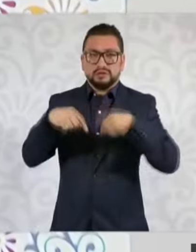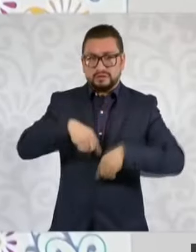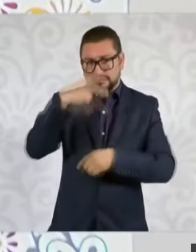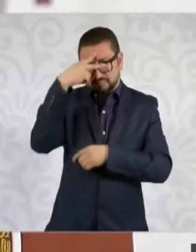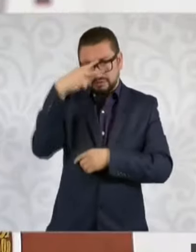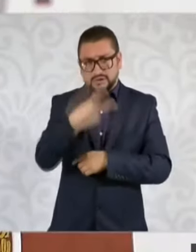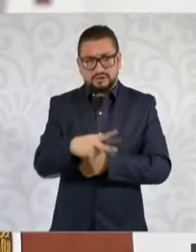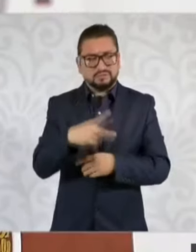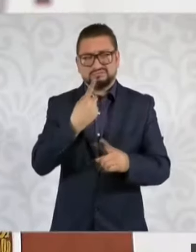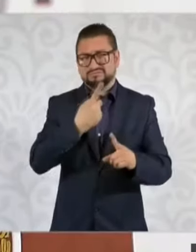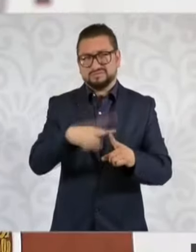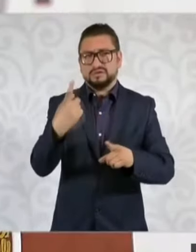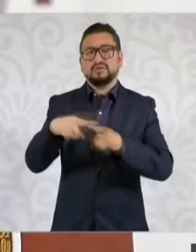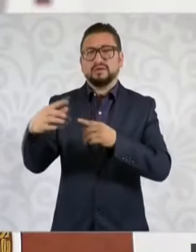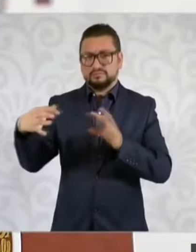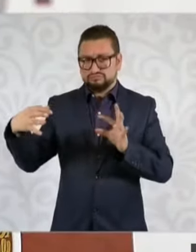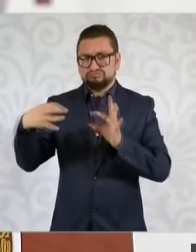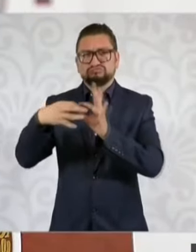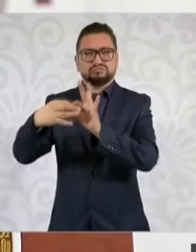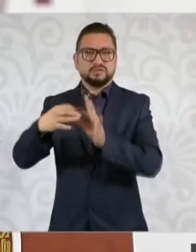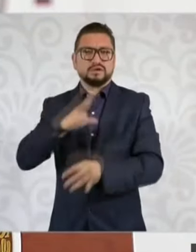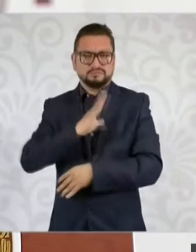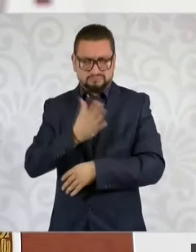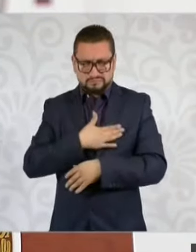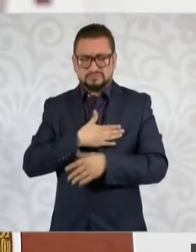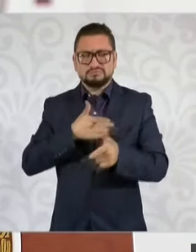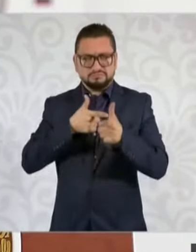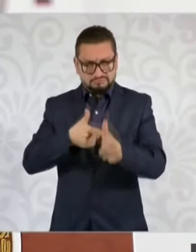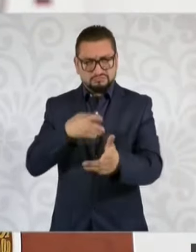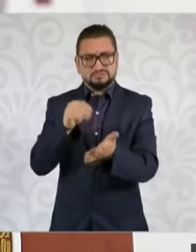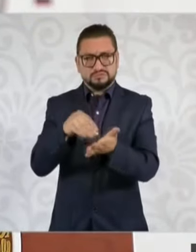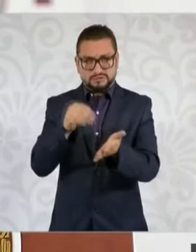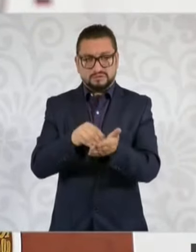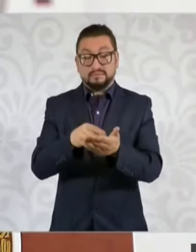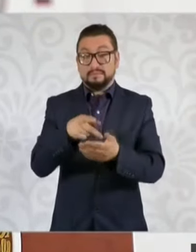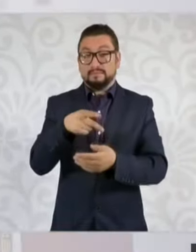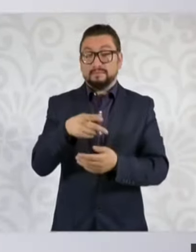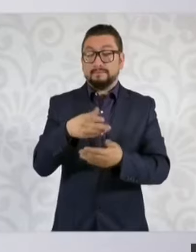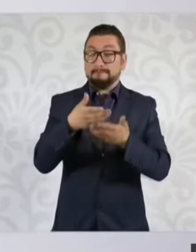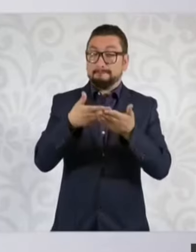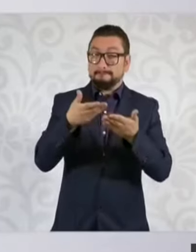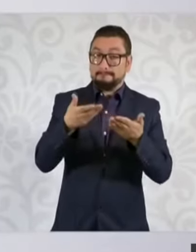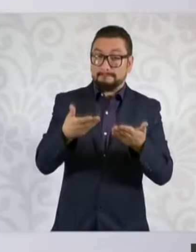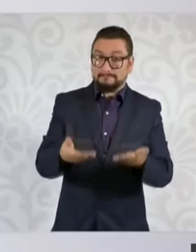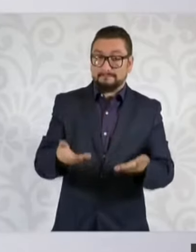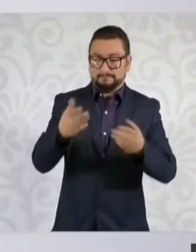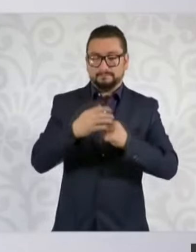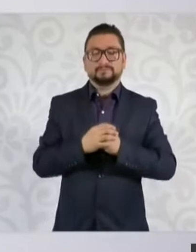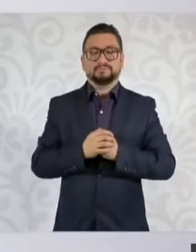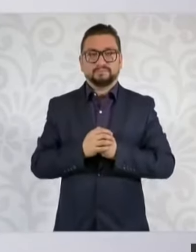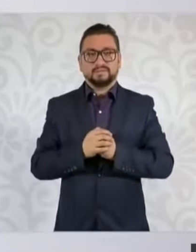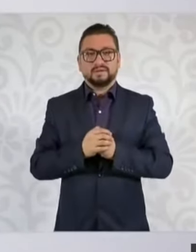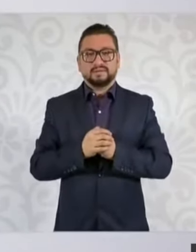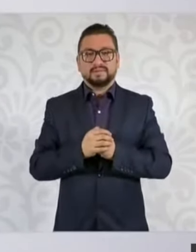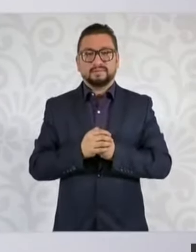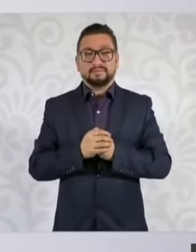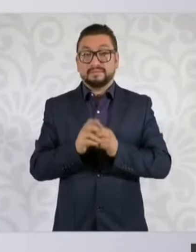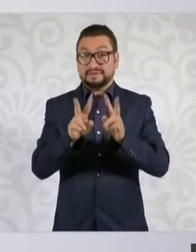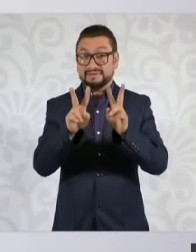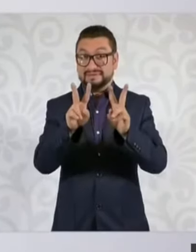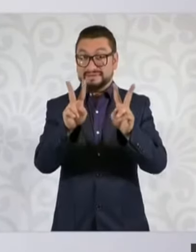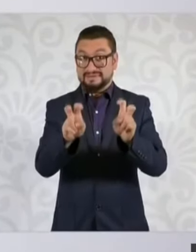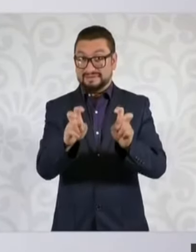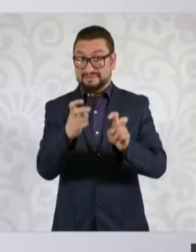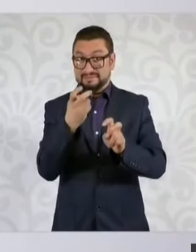hay muchas relaciones con España. Ahora, en particular sobre